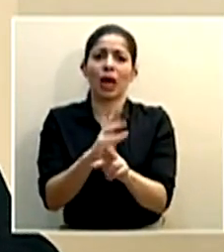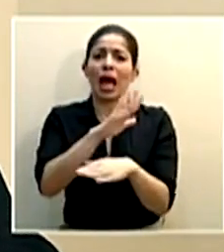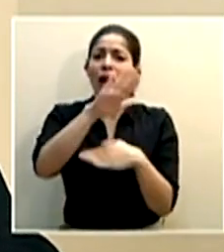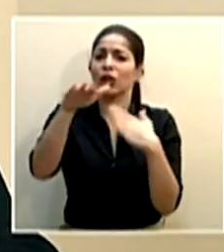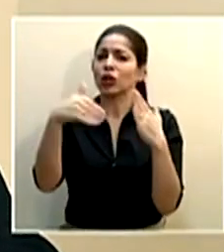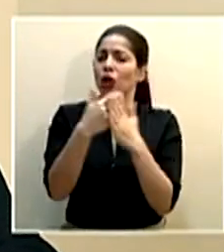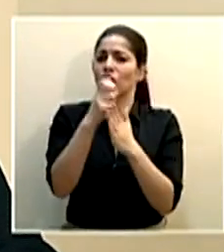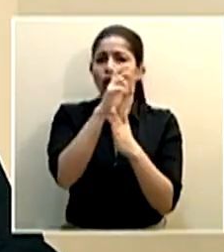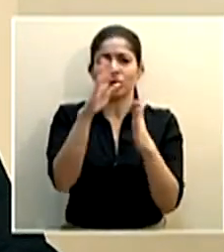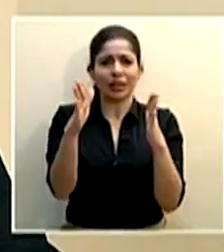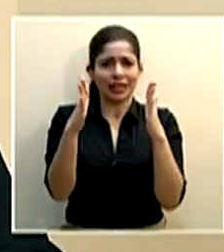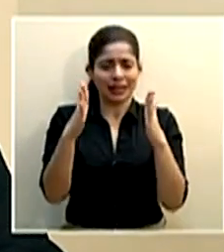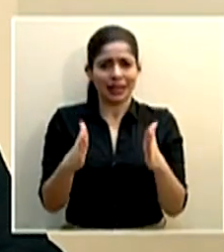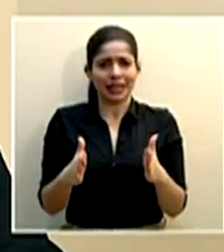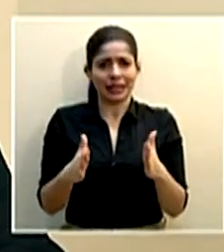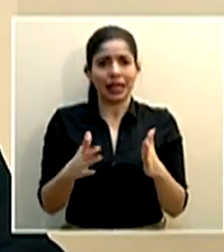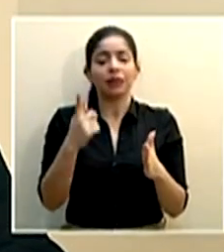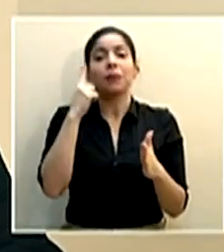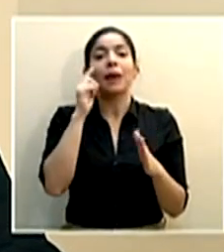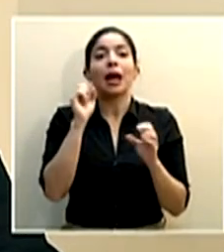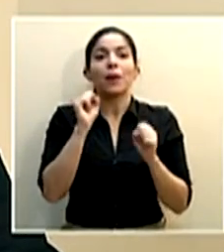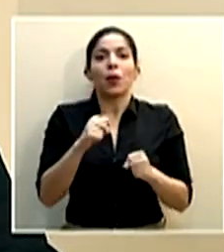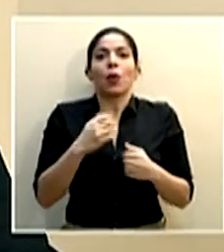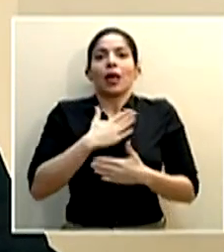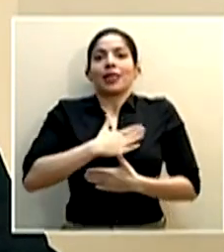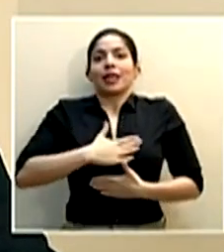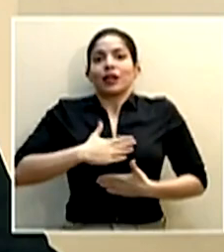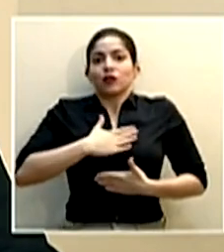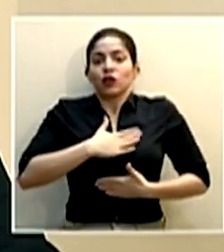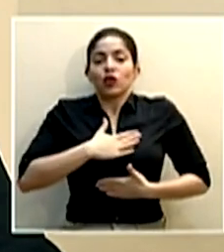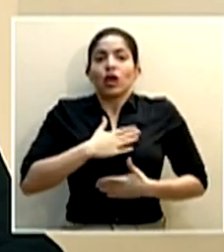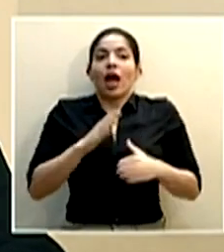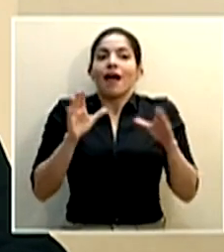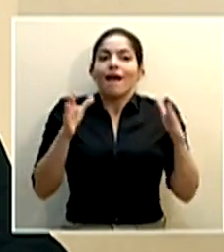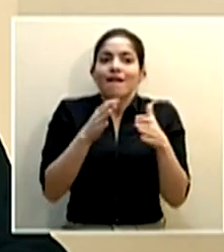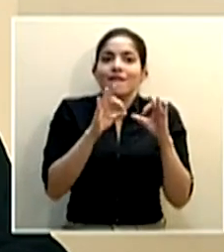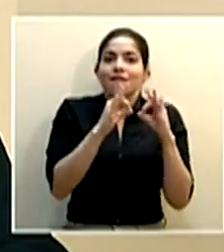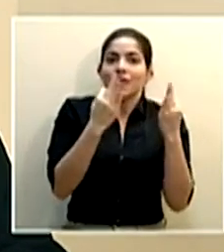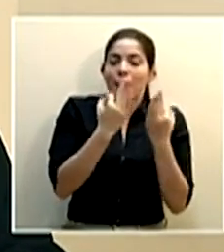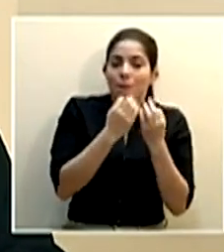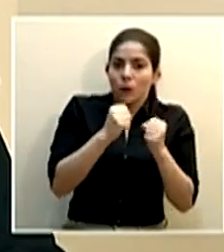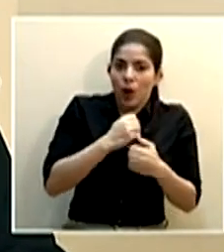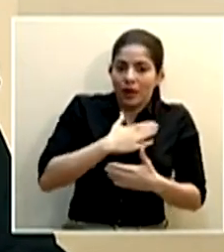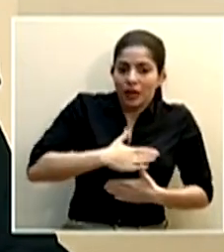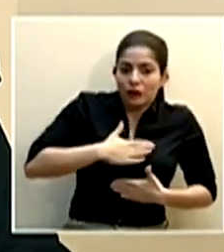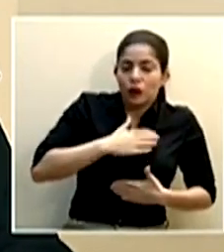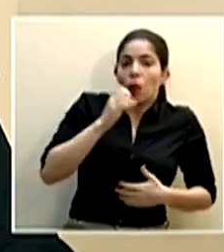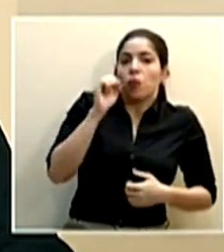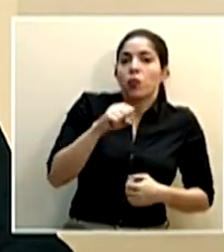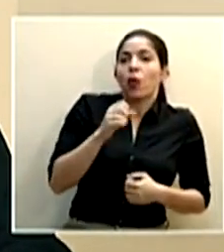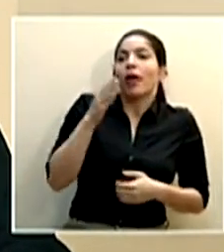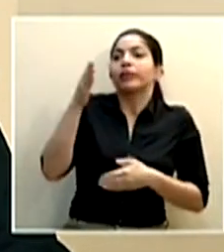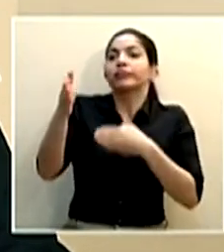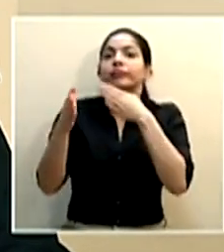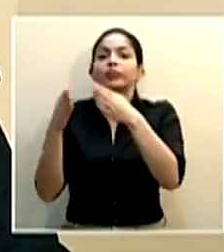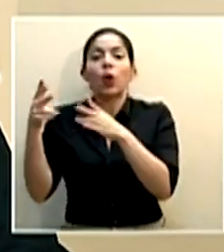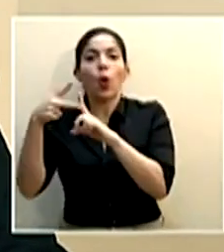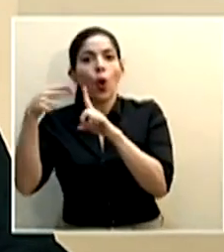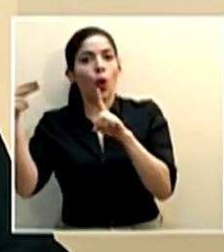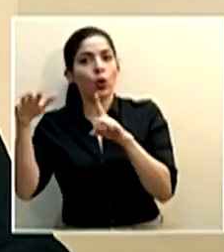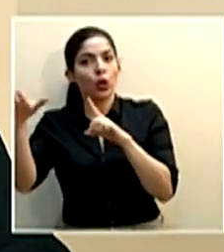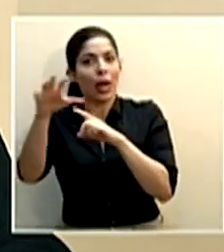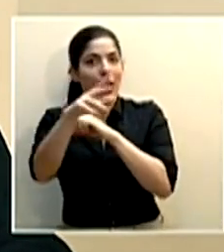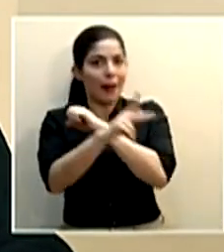todos los costarricenses para que disfrutemos en familia para que puedan venir a los hoteles de nuestro